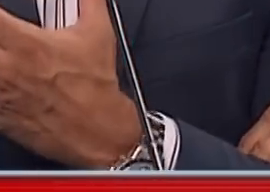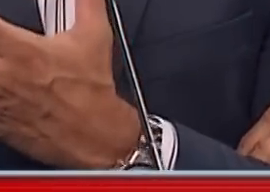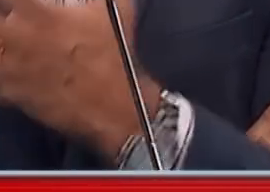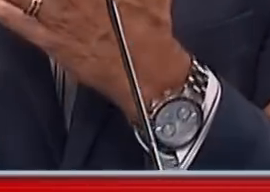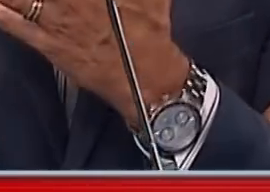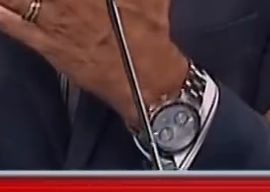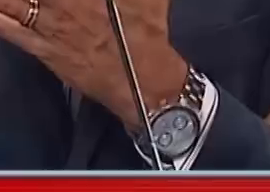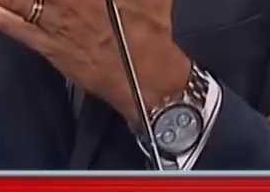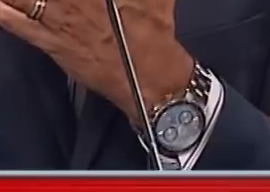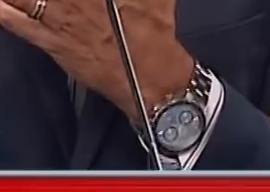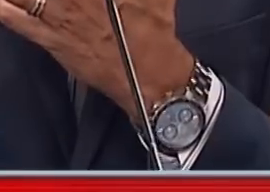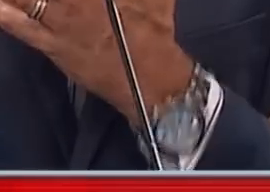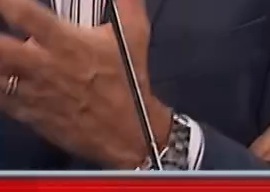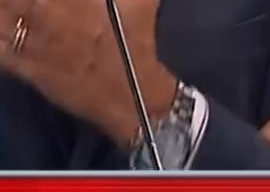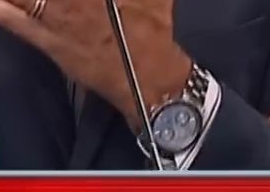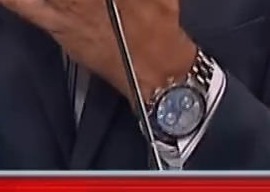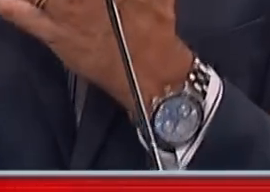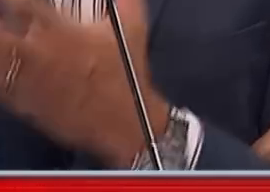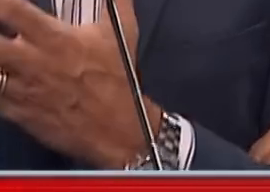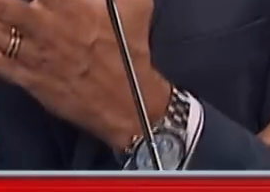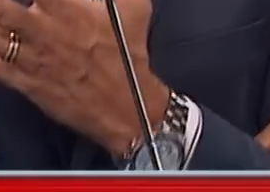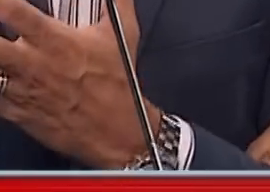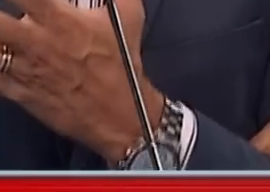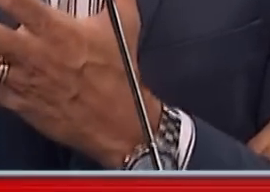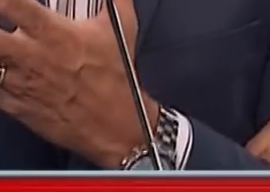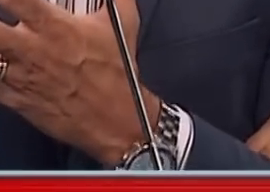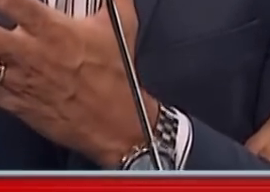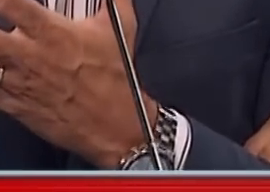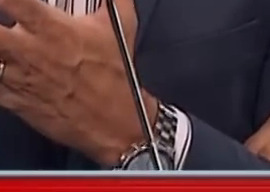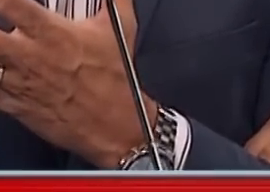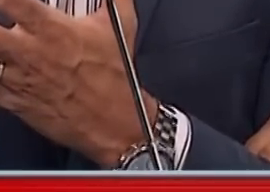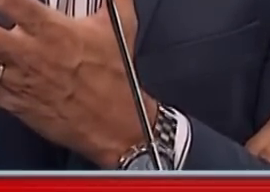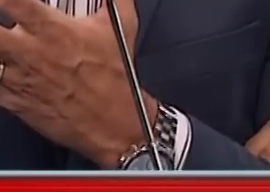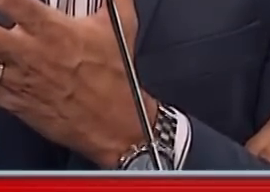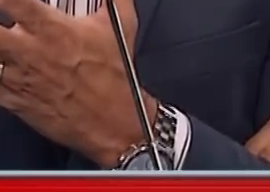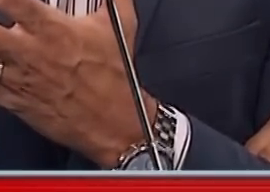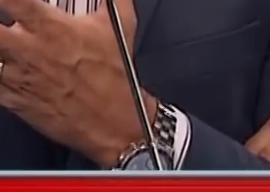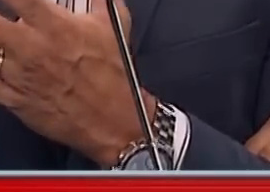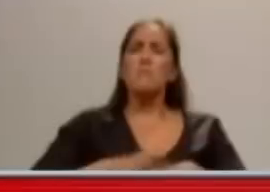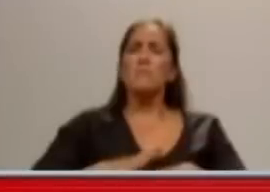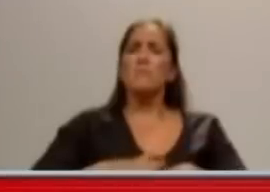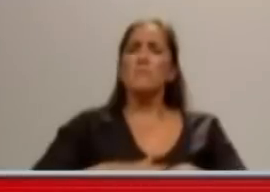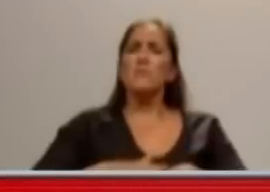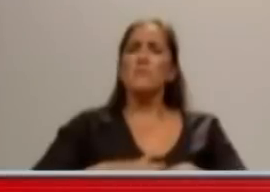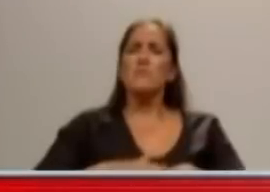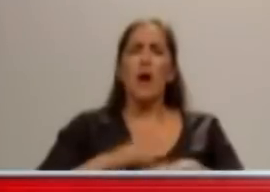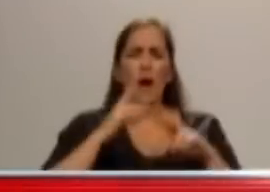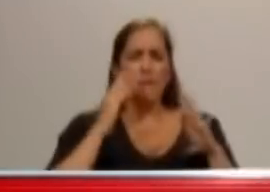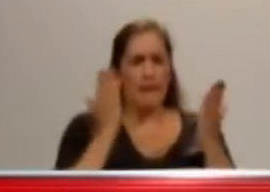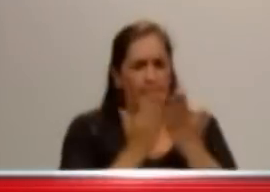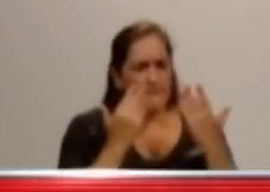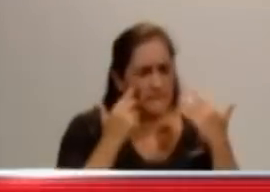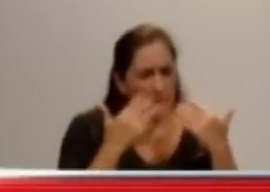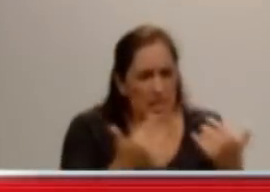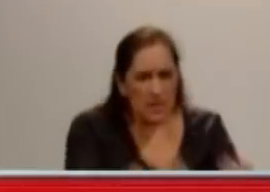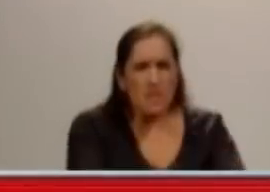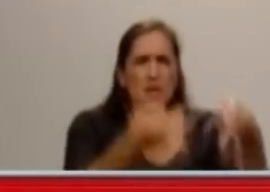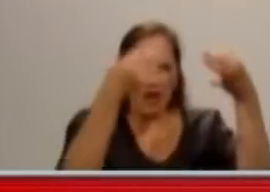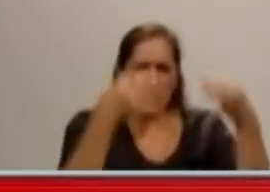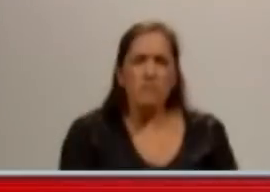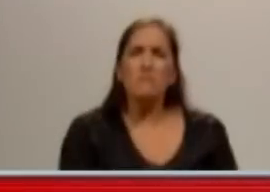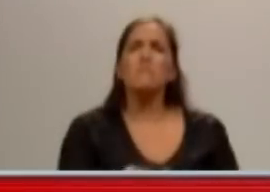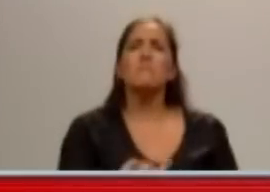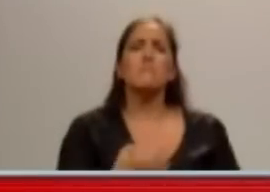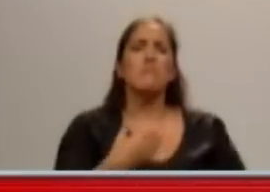una denuncia de quién es aquel que está extorsionando a la Presidenta de la República? Bueno, no, pero la Presidenta fue muy clara, lo puso el Poder Judicial de